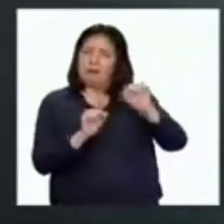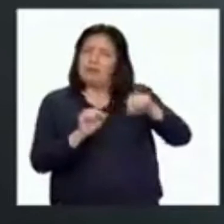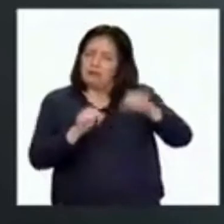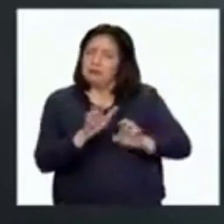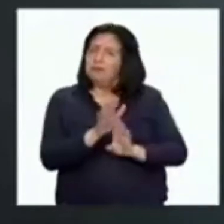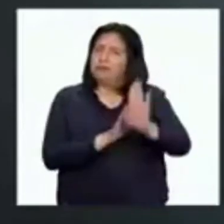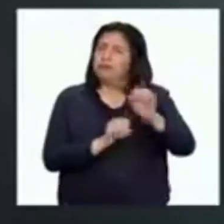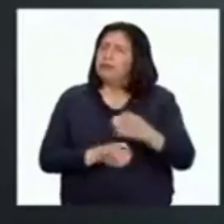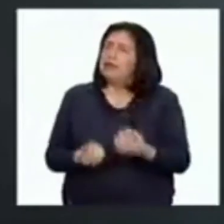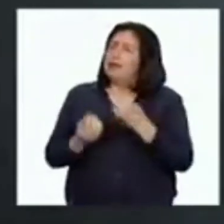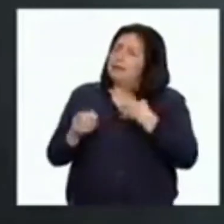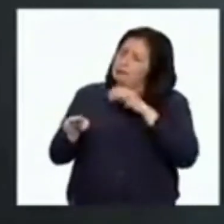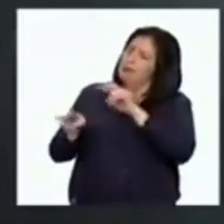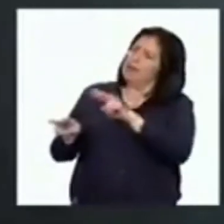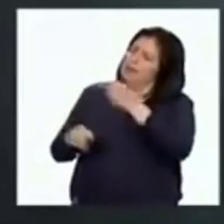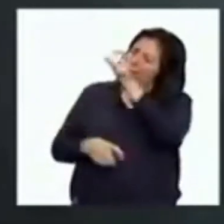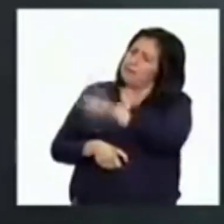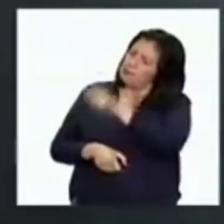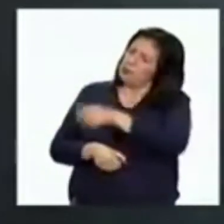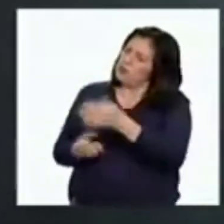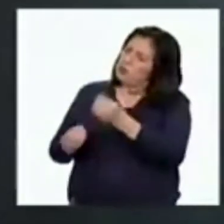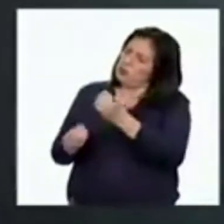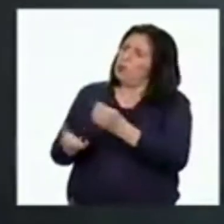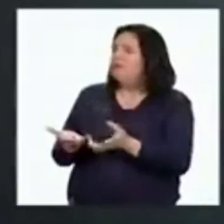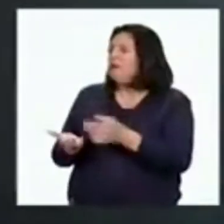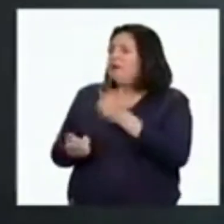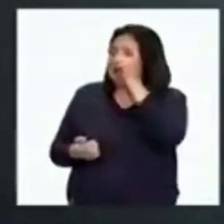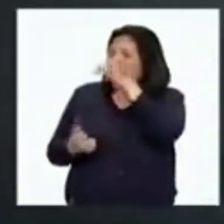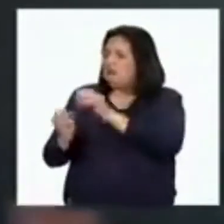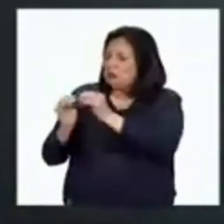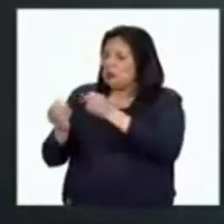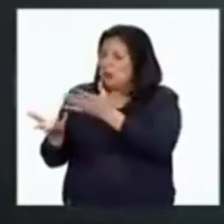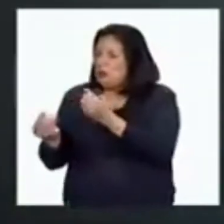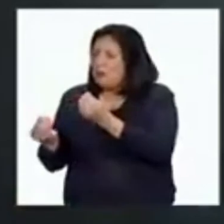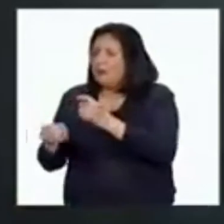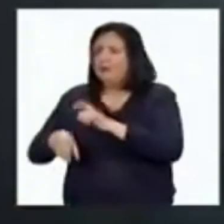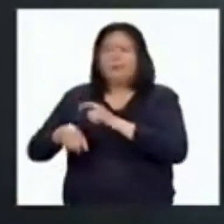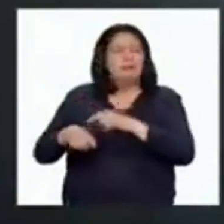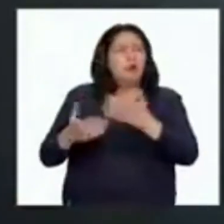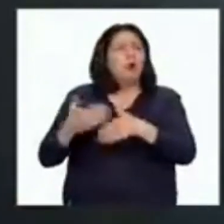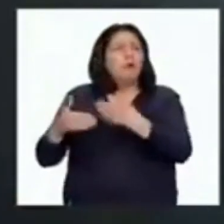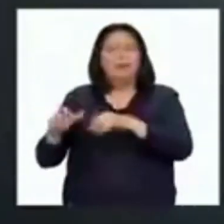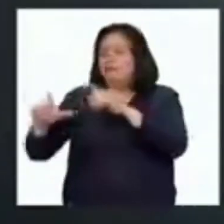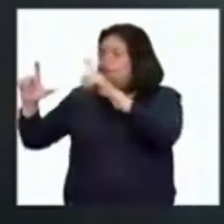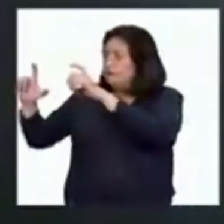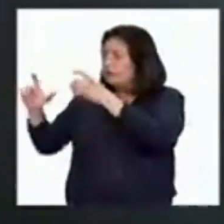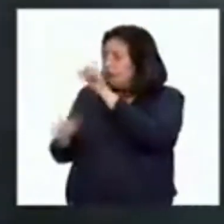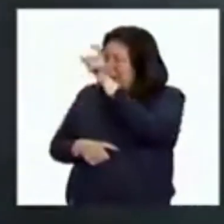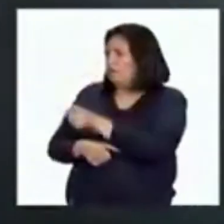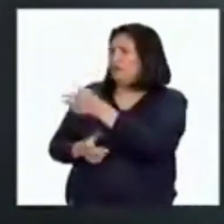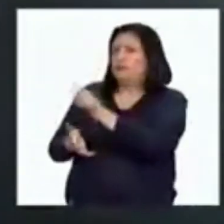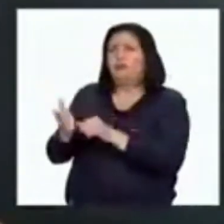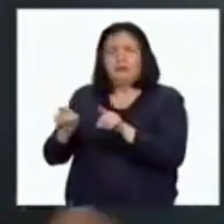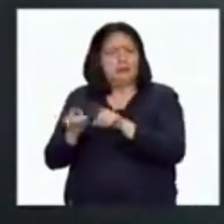mejor forma de observar la resiliencia en las personas, es ver el paso del tiempo a través de sus fotos. El tiempo nos permite entendernos en nuestra naturaleza como personas.